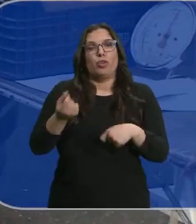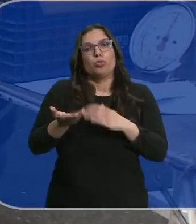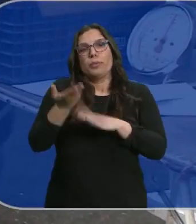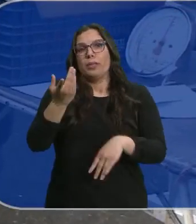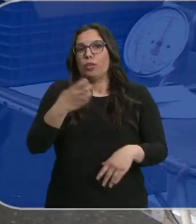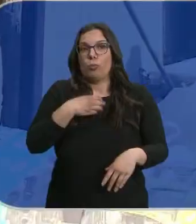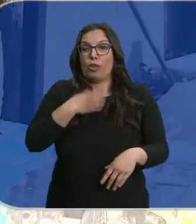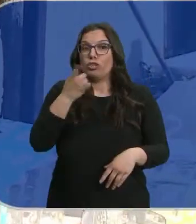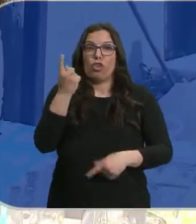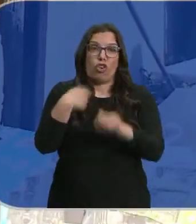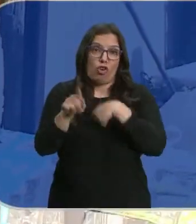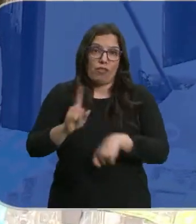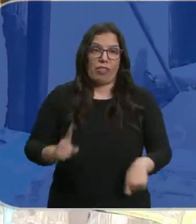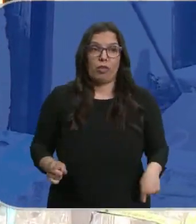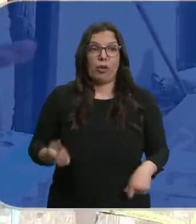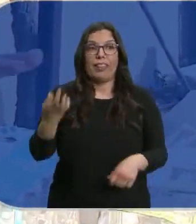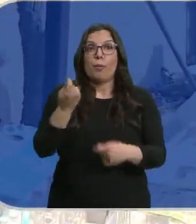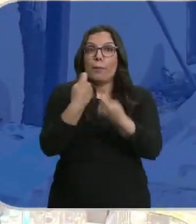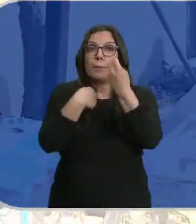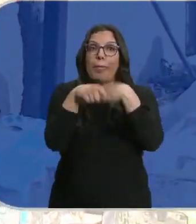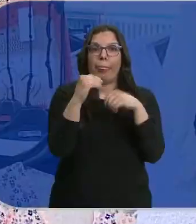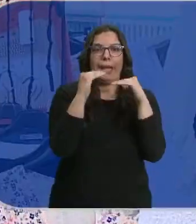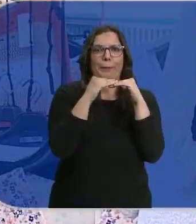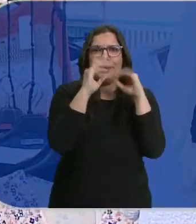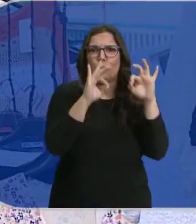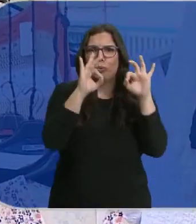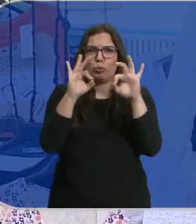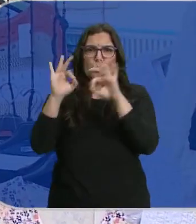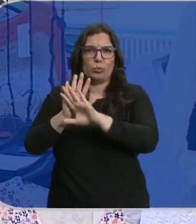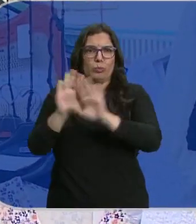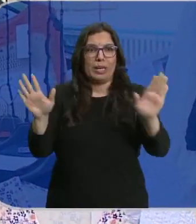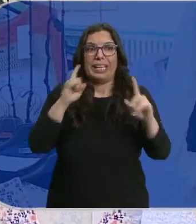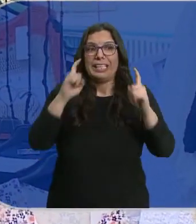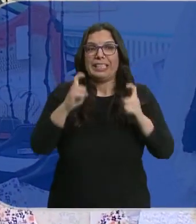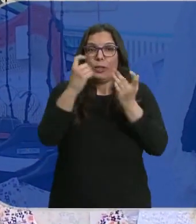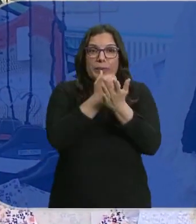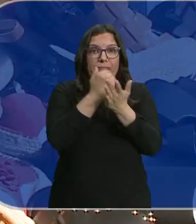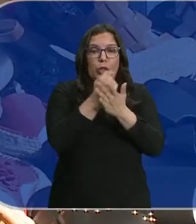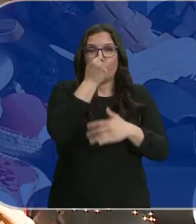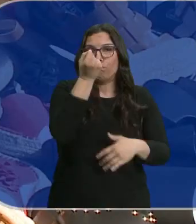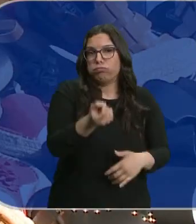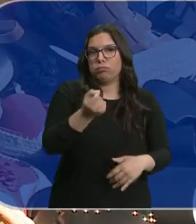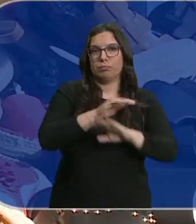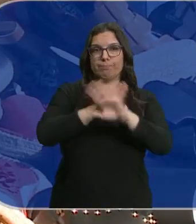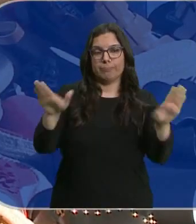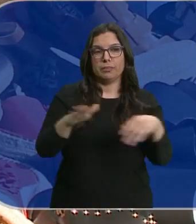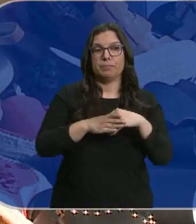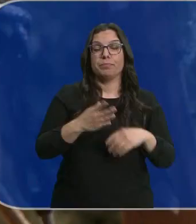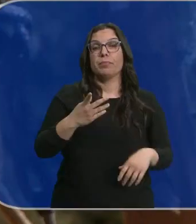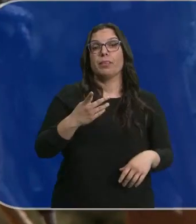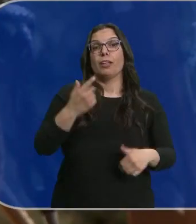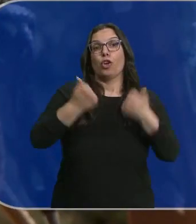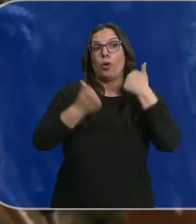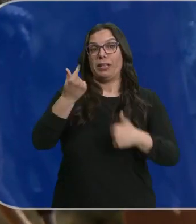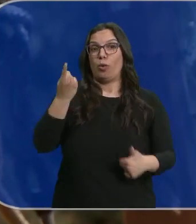subir, si no, no vendo. Así que tenemos que vender al margen del precio. Tratando de ganar lo menos posible. A lo que se suma un